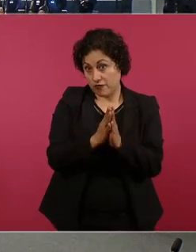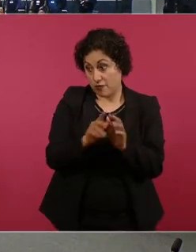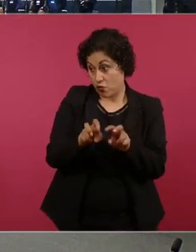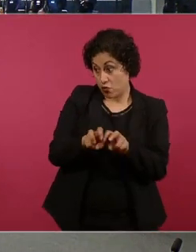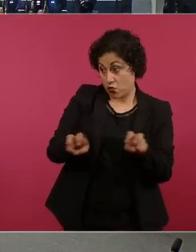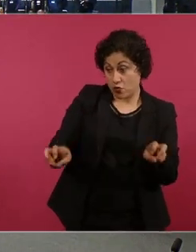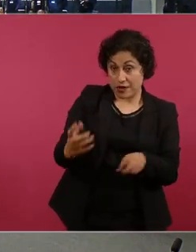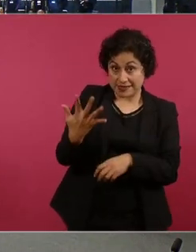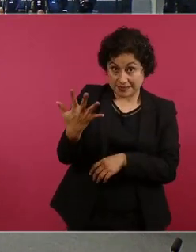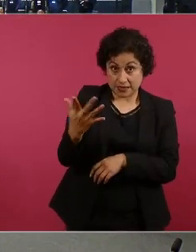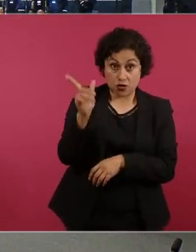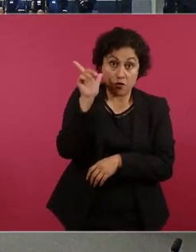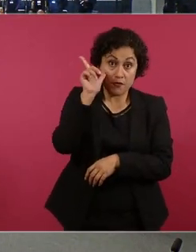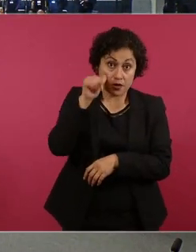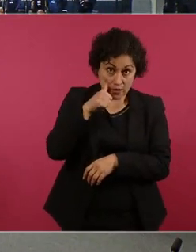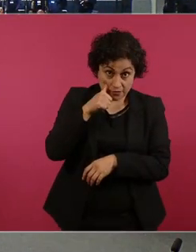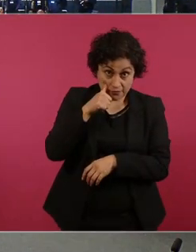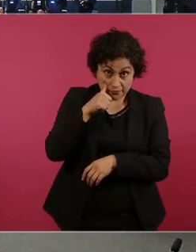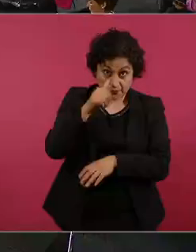para la mañana